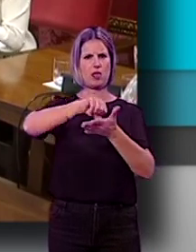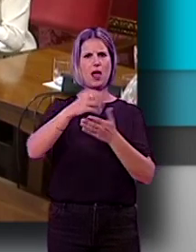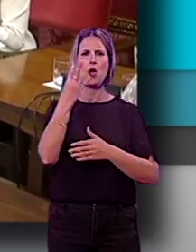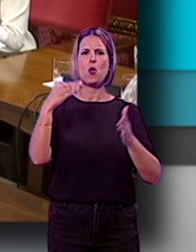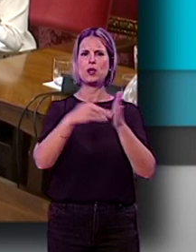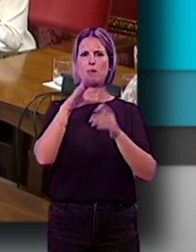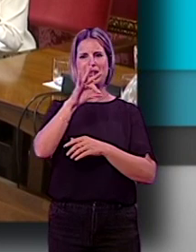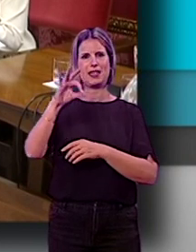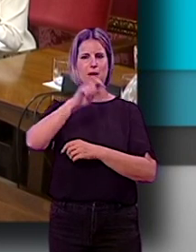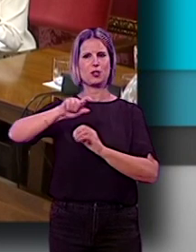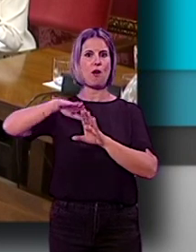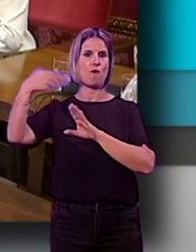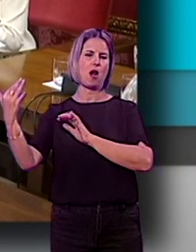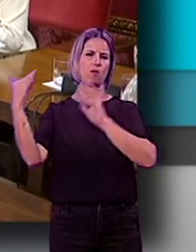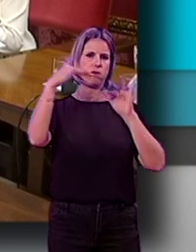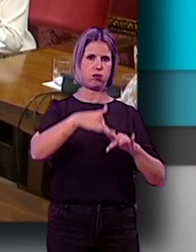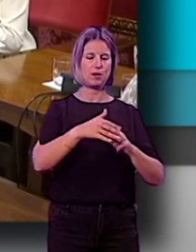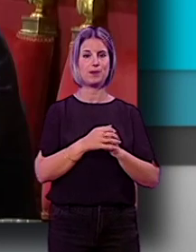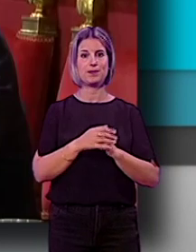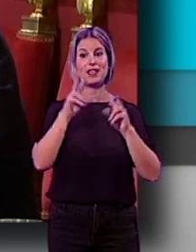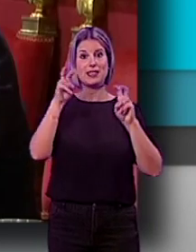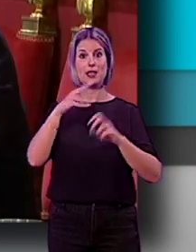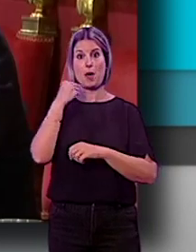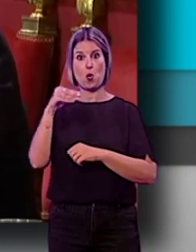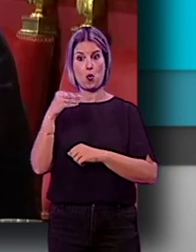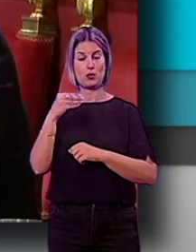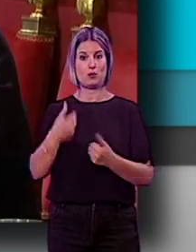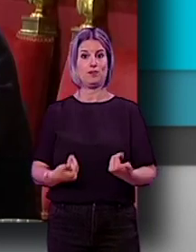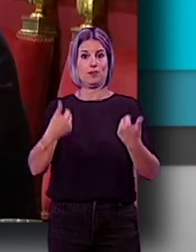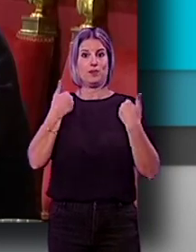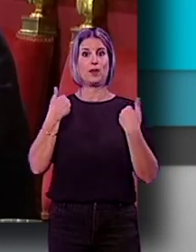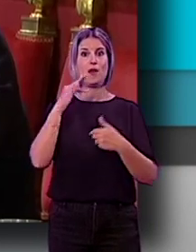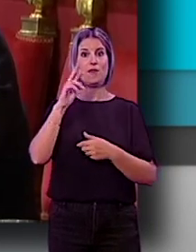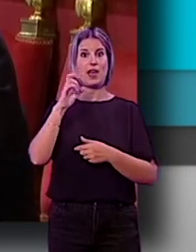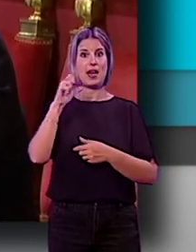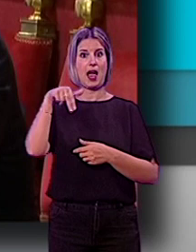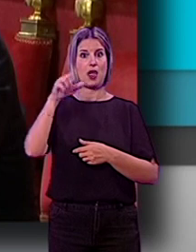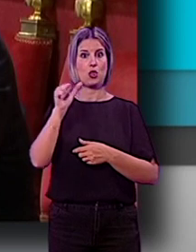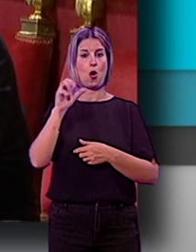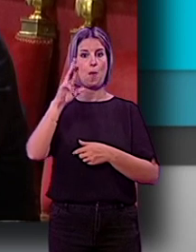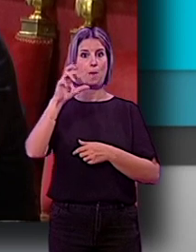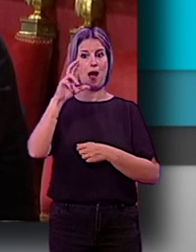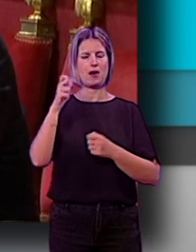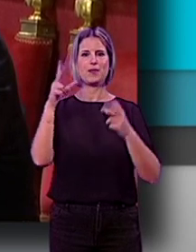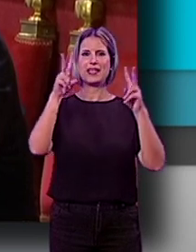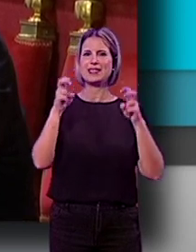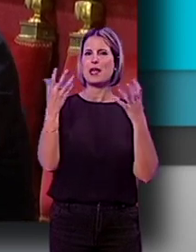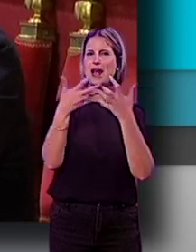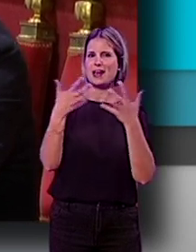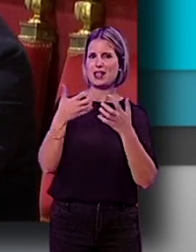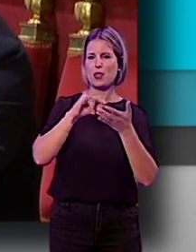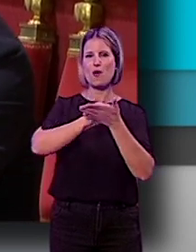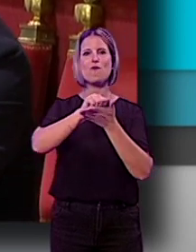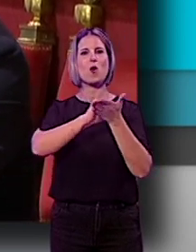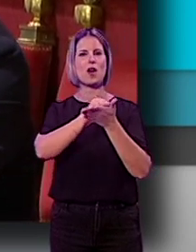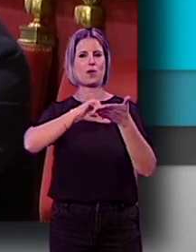personas de fuera de la provincia. En cuanto a juventud, su responsable, Fernando Parra, ha dado cuenta de la redacción del borrador del